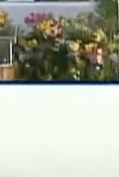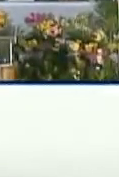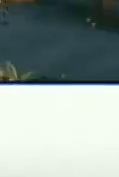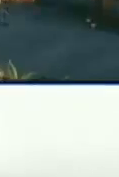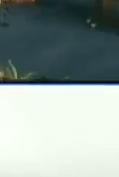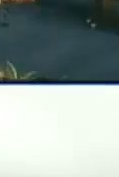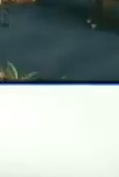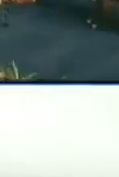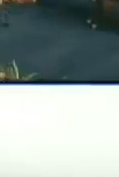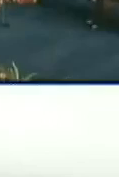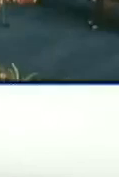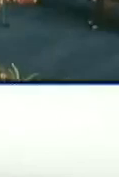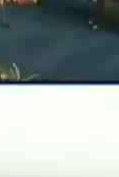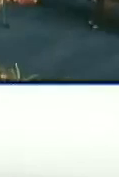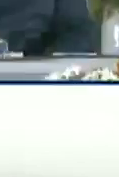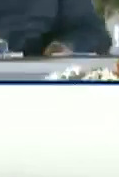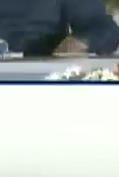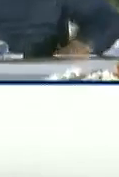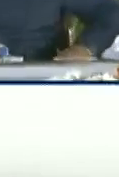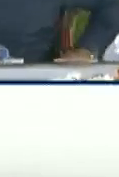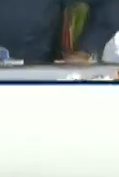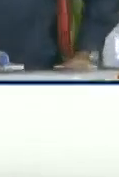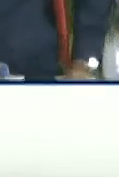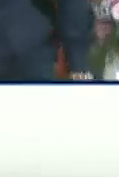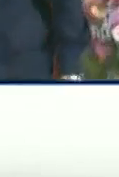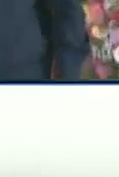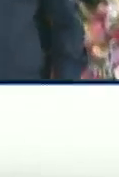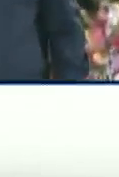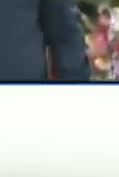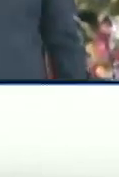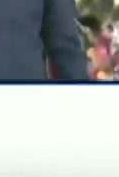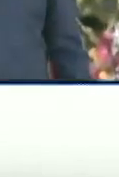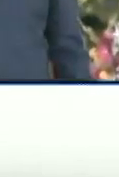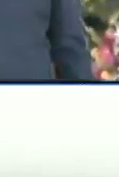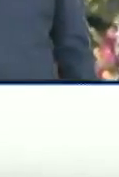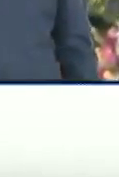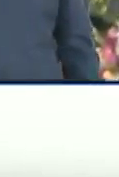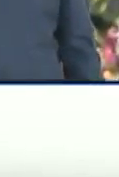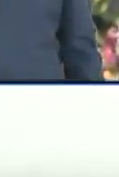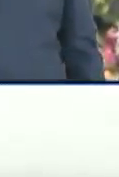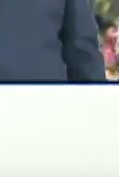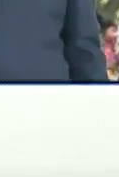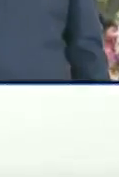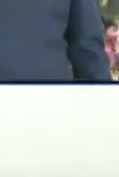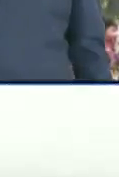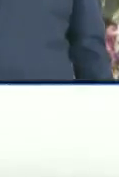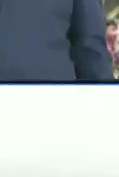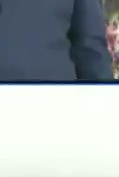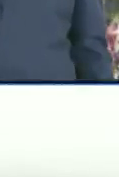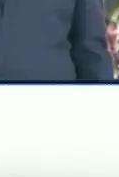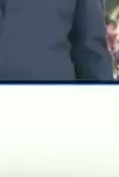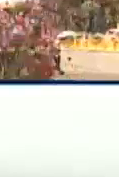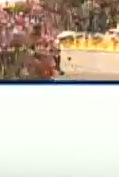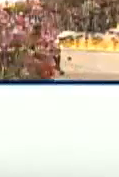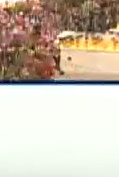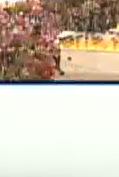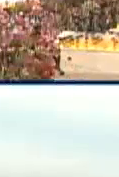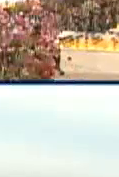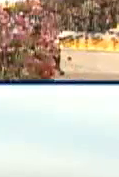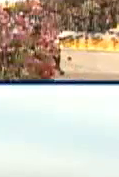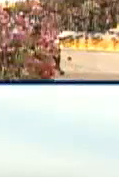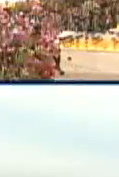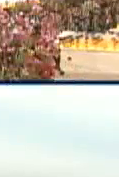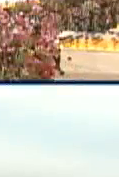que renace todos los días en la lucha, en las banderas históricas de Bolívar, de